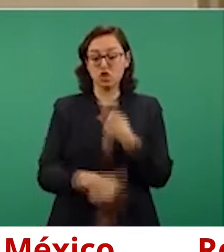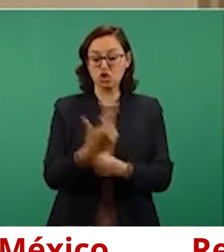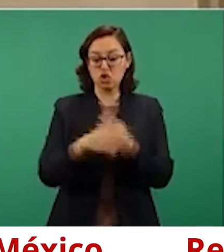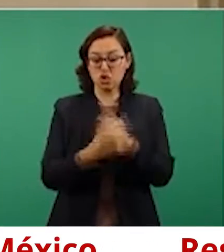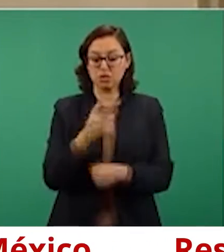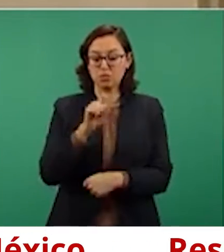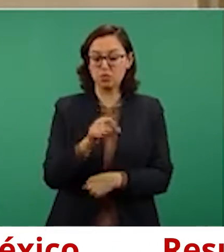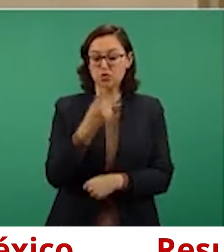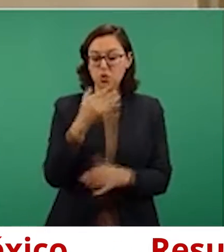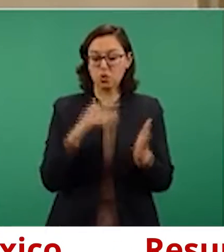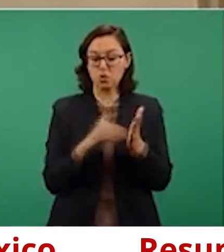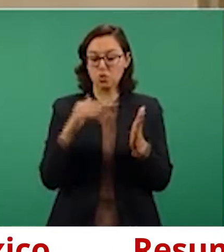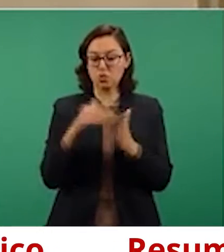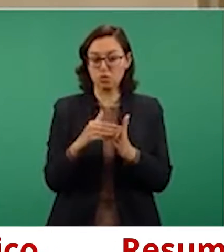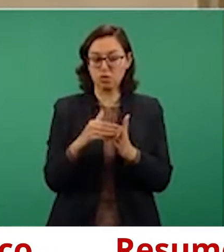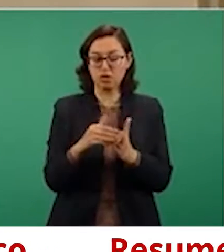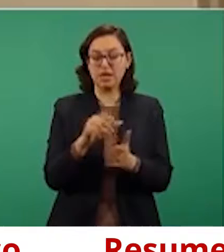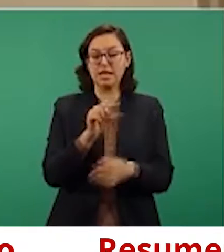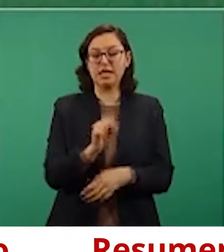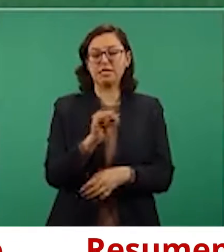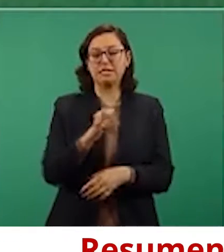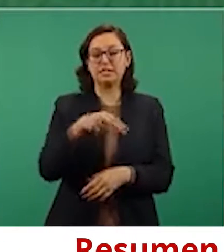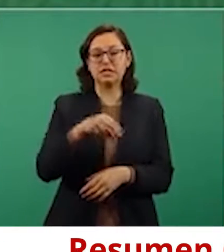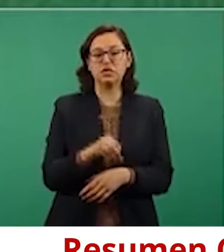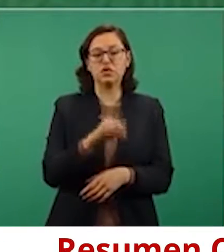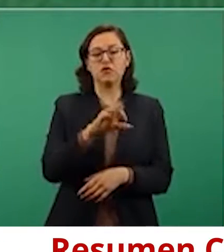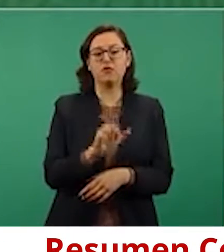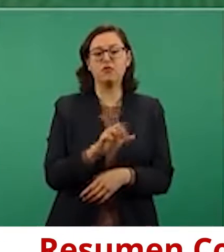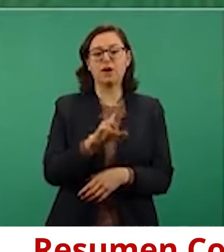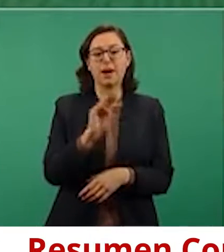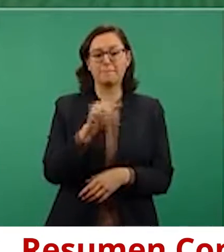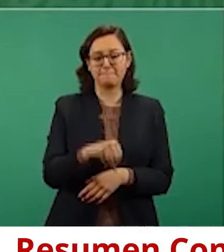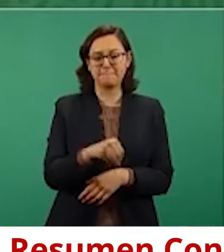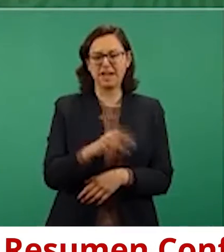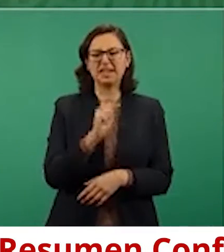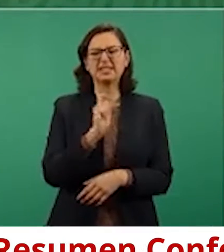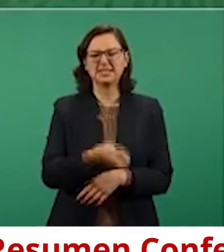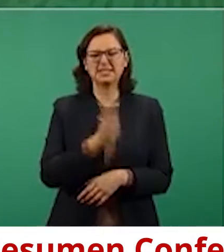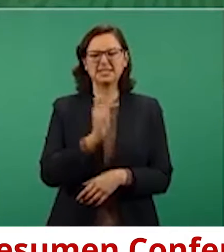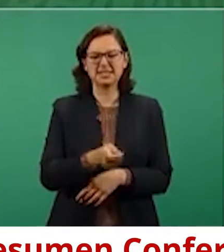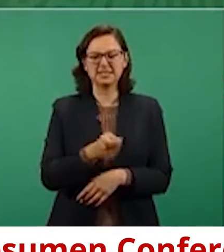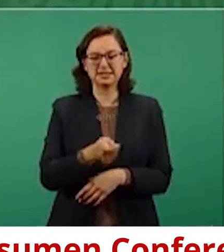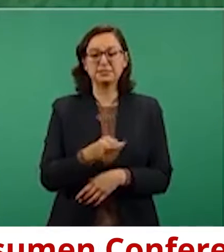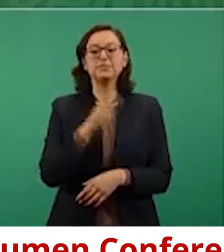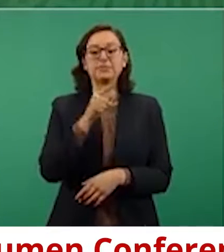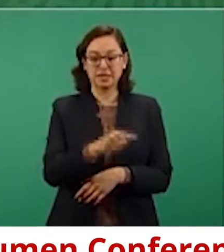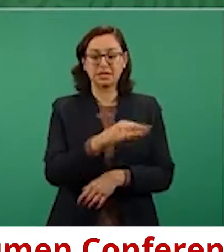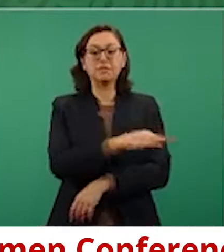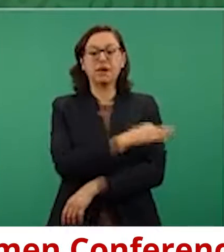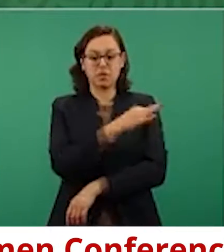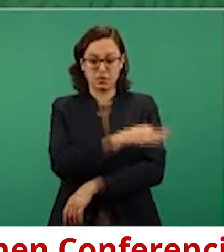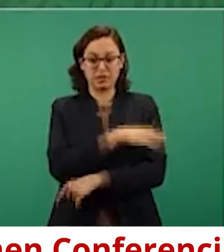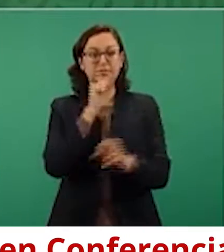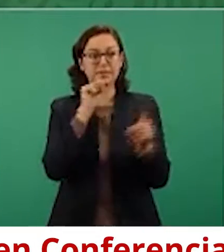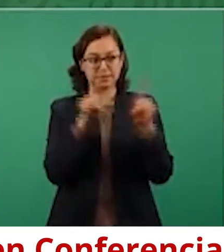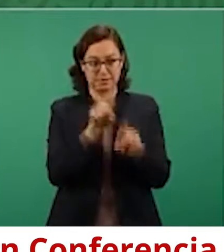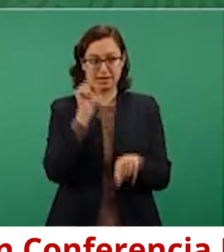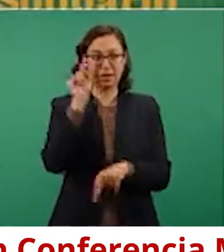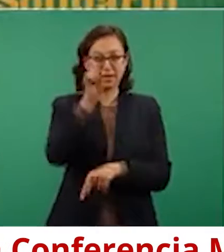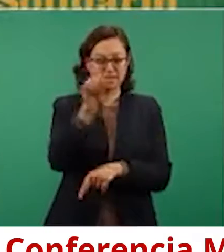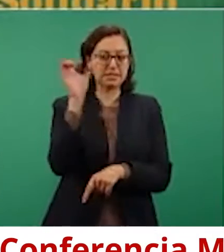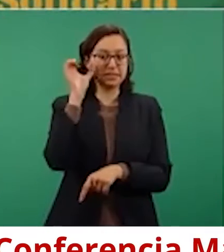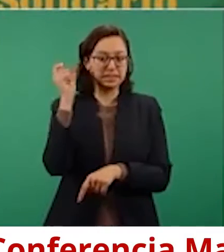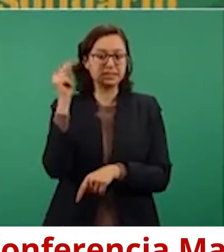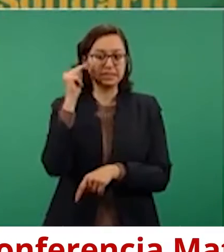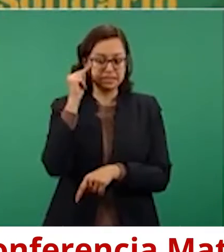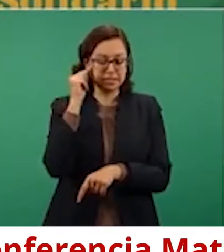dosis de Sinopharm. Es una vacuna desarrollada y aplicada en China y en ese momento ya en